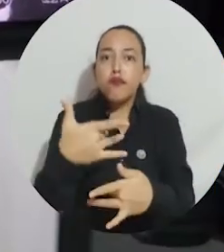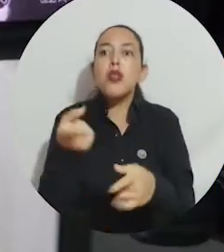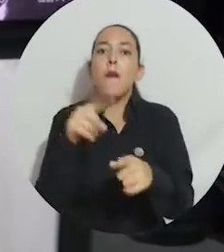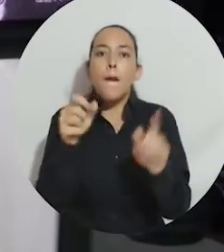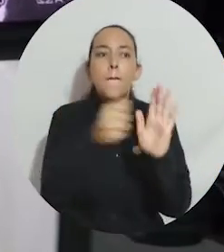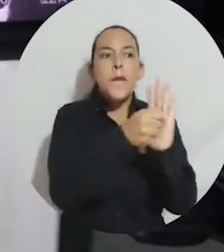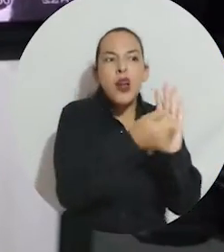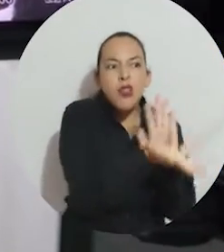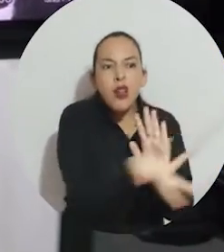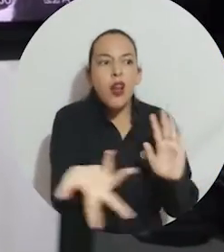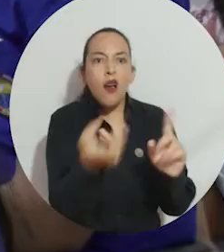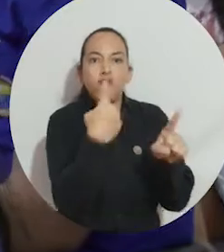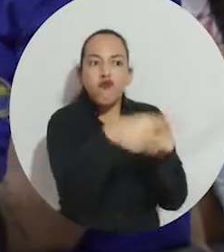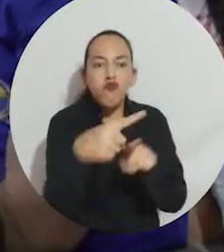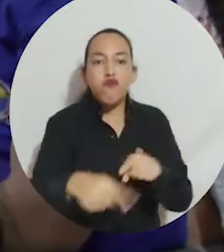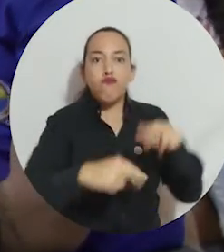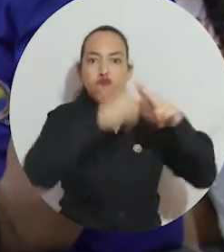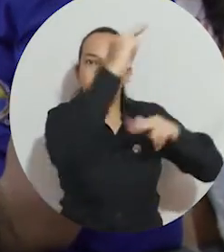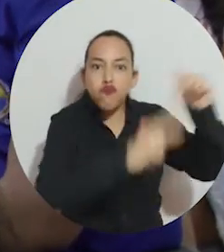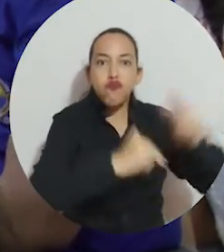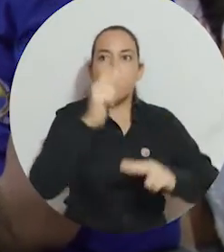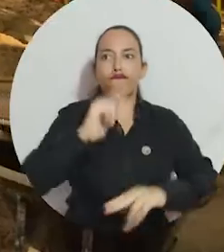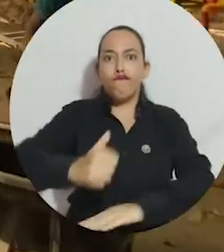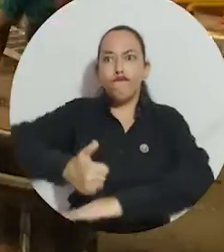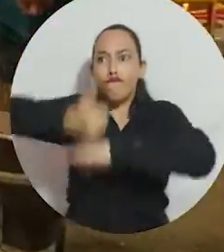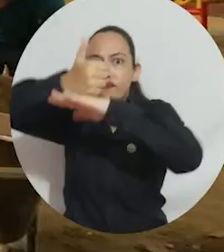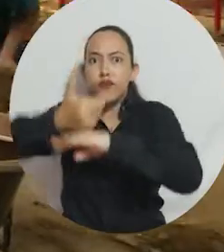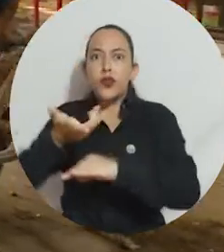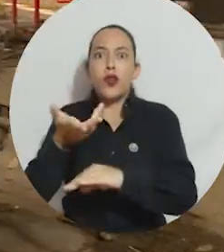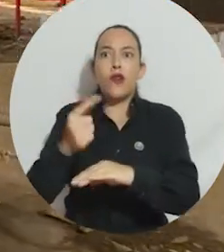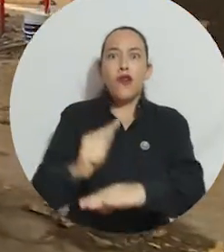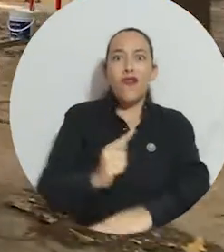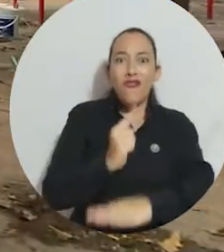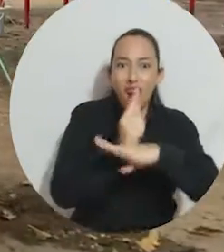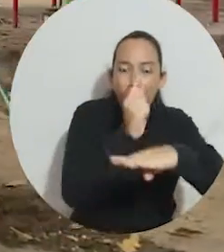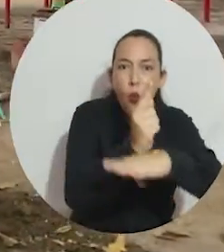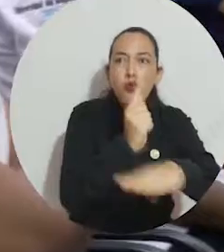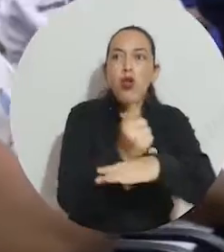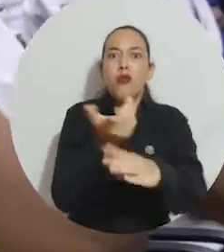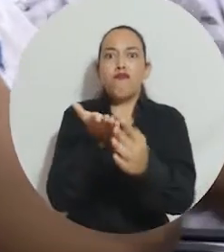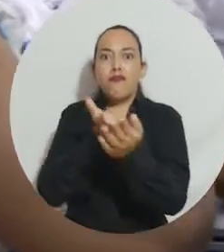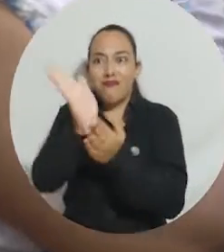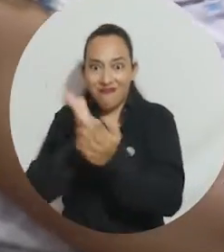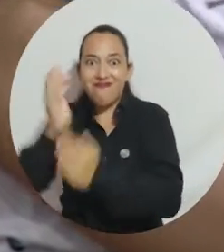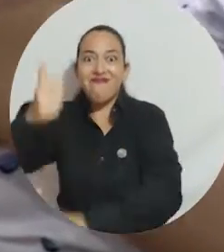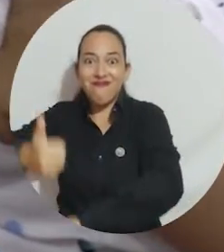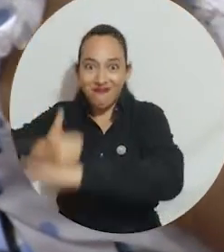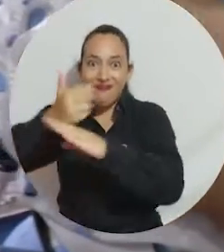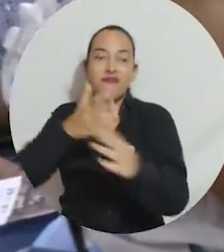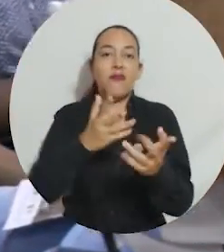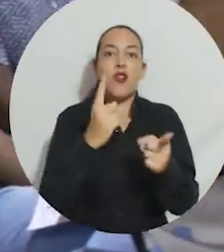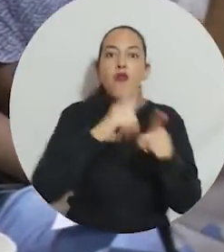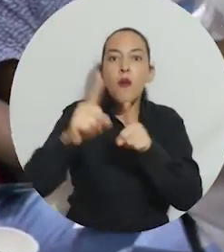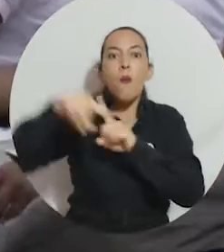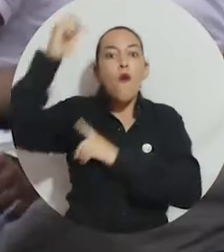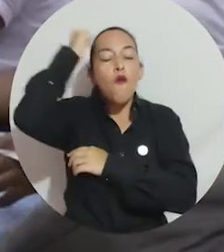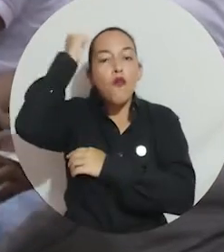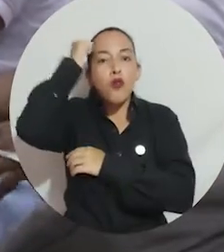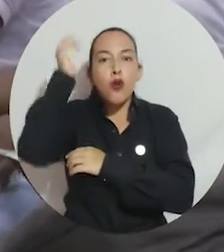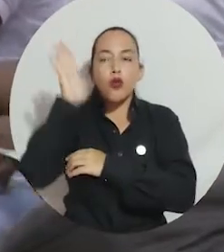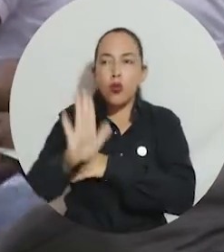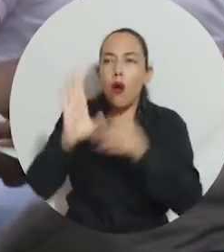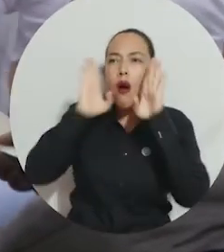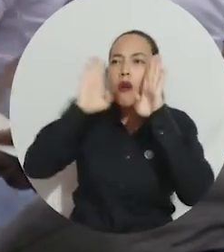A través de recursos propios y actividades de recolección de materiales para construcción, vicerectores, decanos, directores de programas y